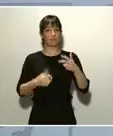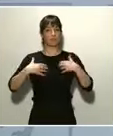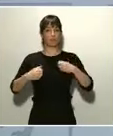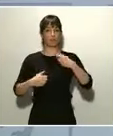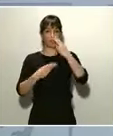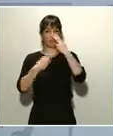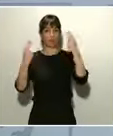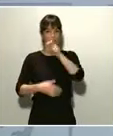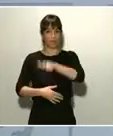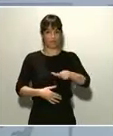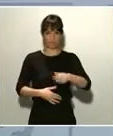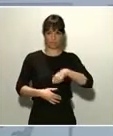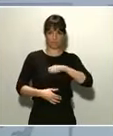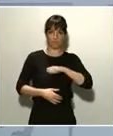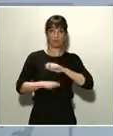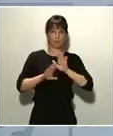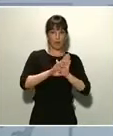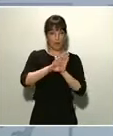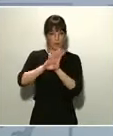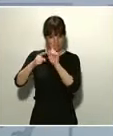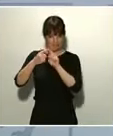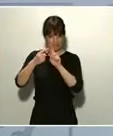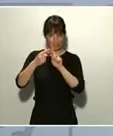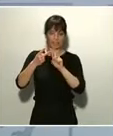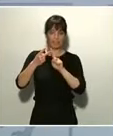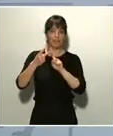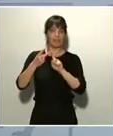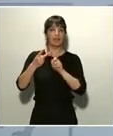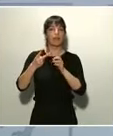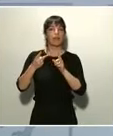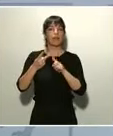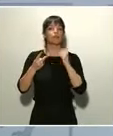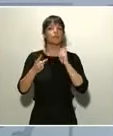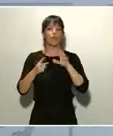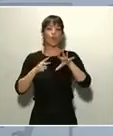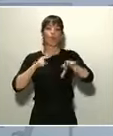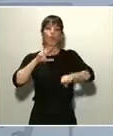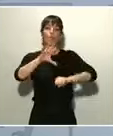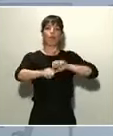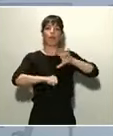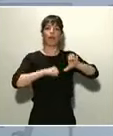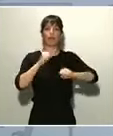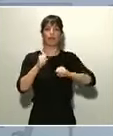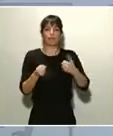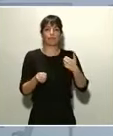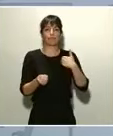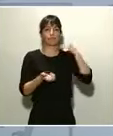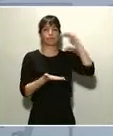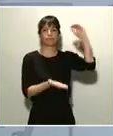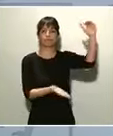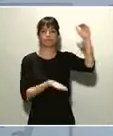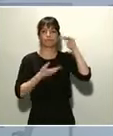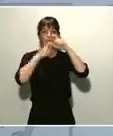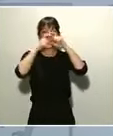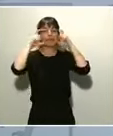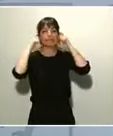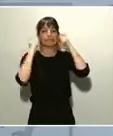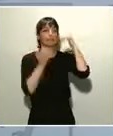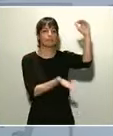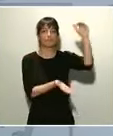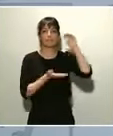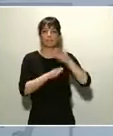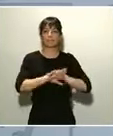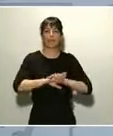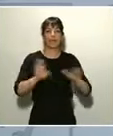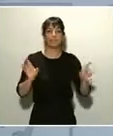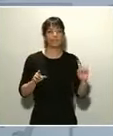aparte de eso, que lo que estamos haciendo no es solamente comprar un pedido de X cientos de miles de mascarillas, sino negociando líneas de